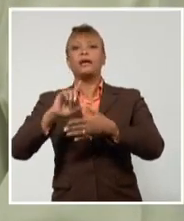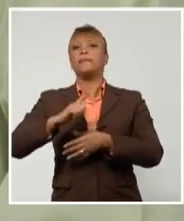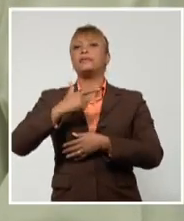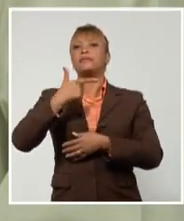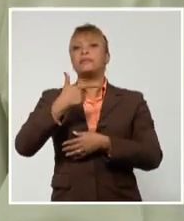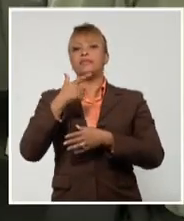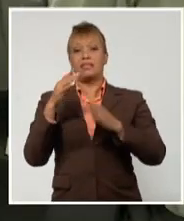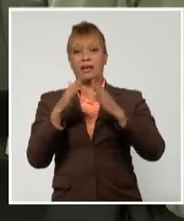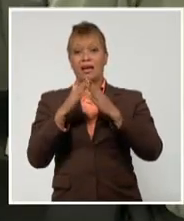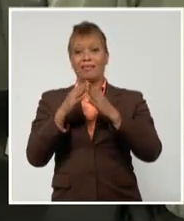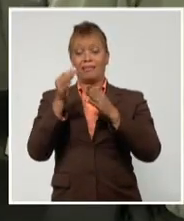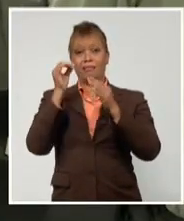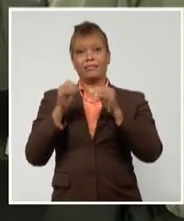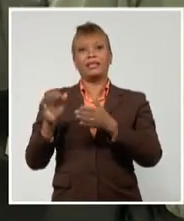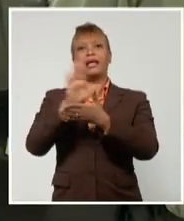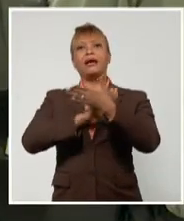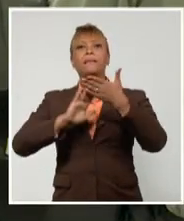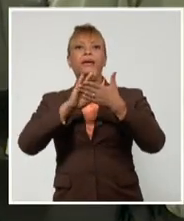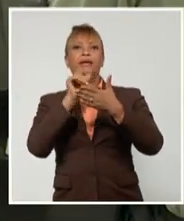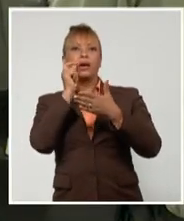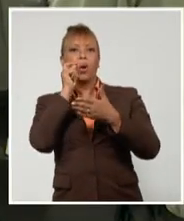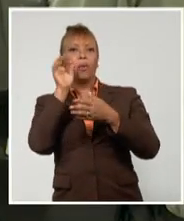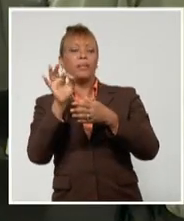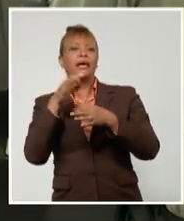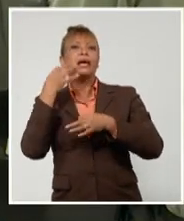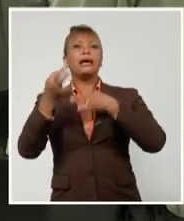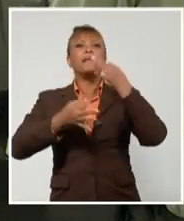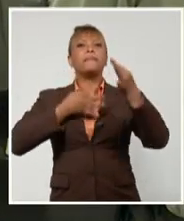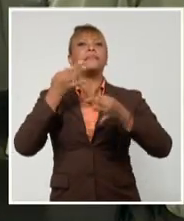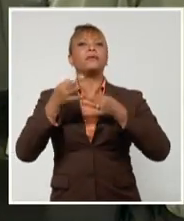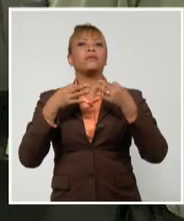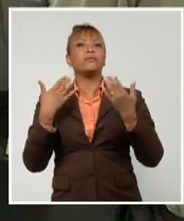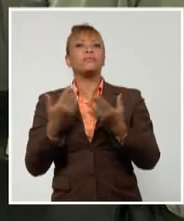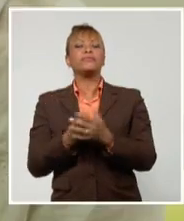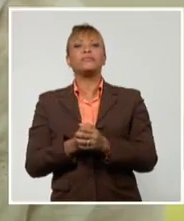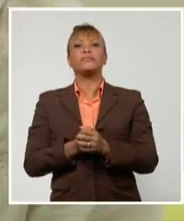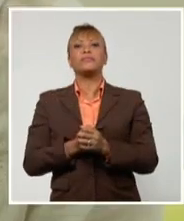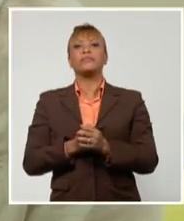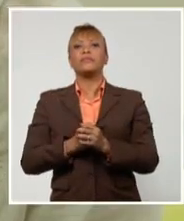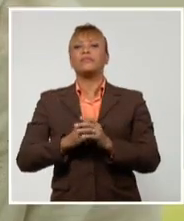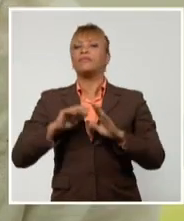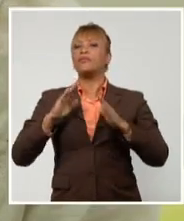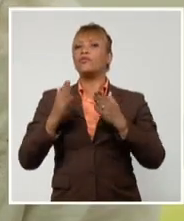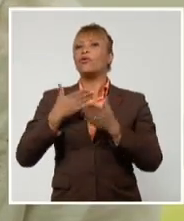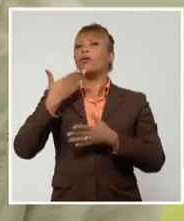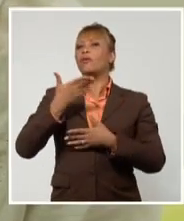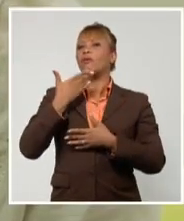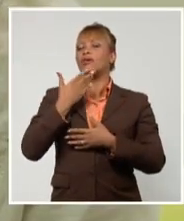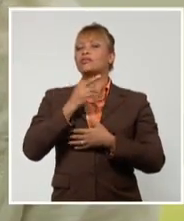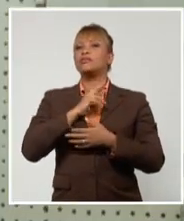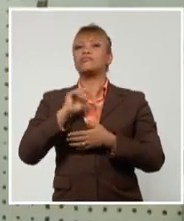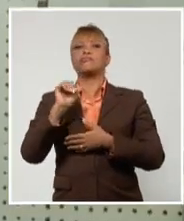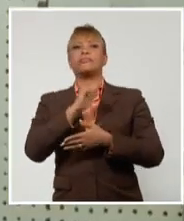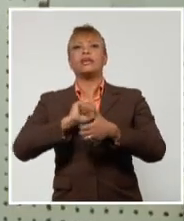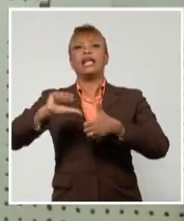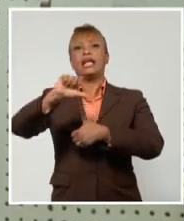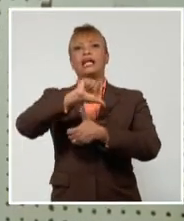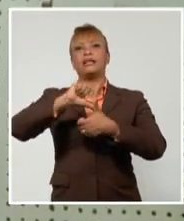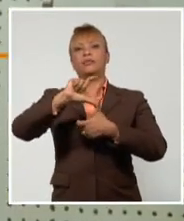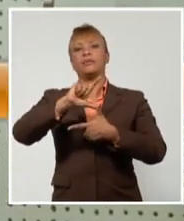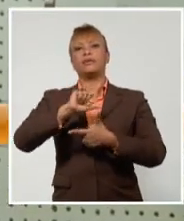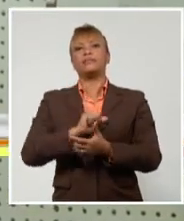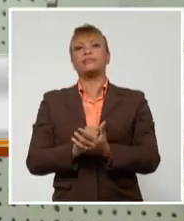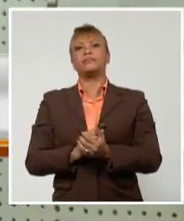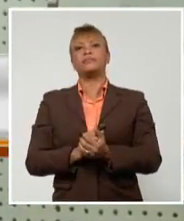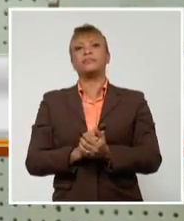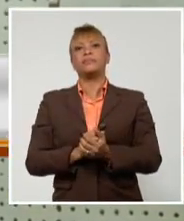de Casa de las Américas, Jaime Gómez Triana, se refirió precisamente a esa vocación latinoamericanista. Para nosotros es muy importante resaltar